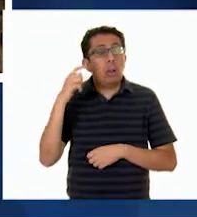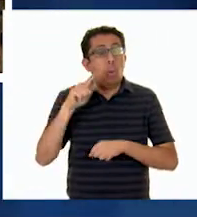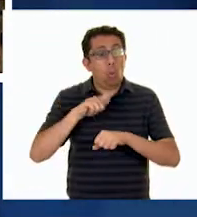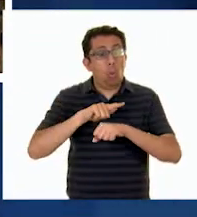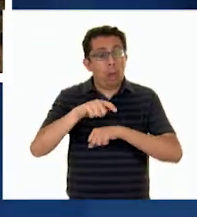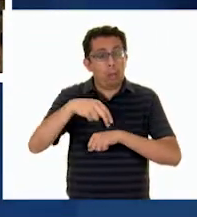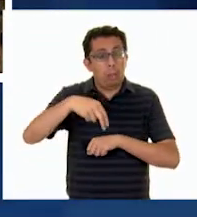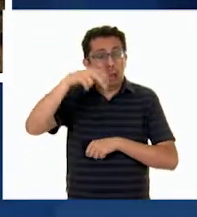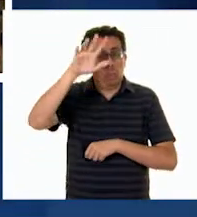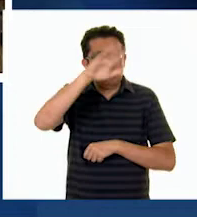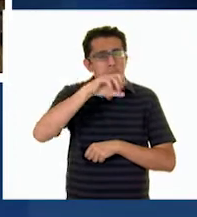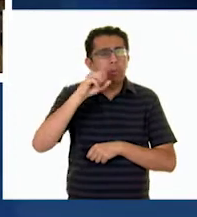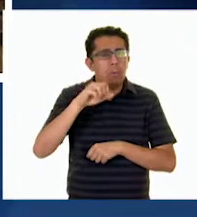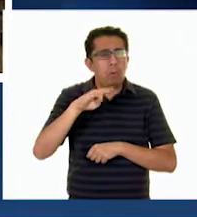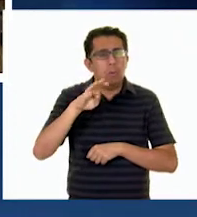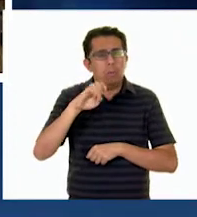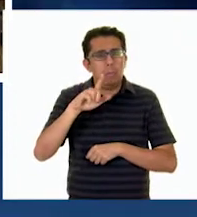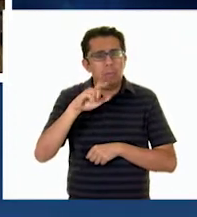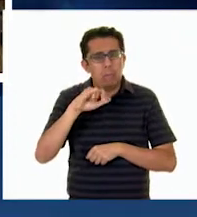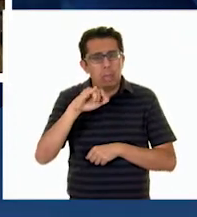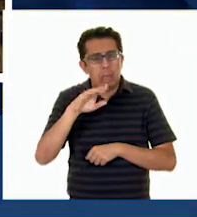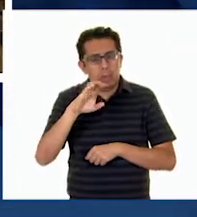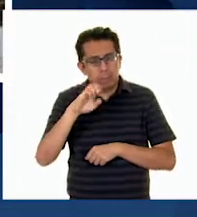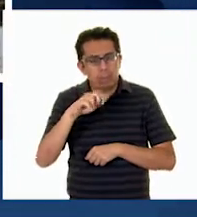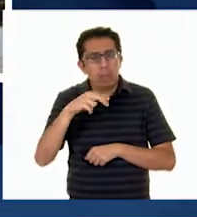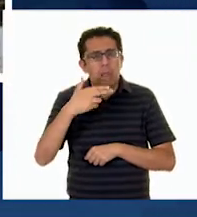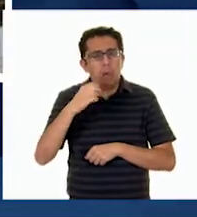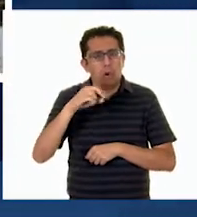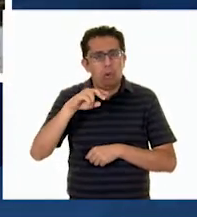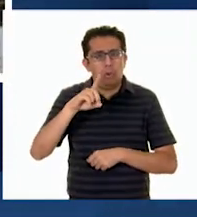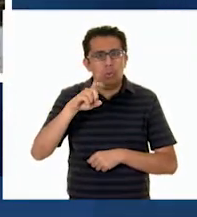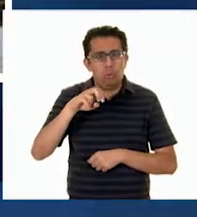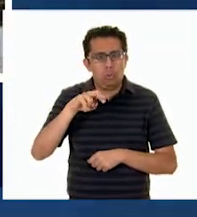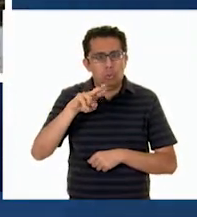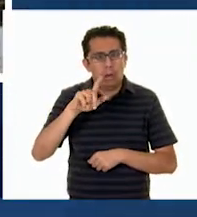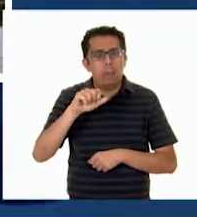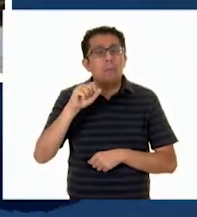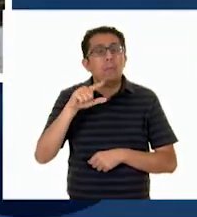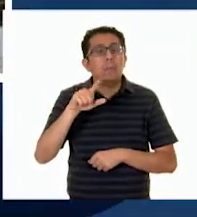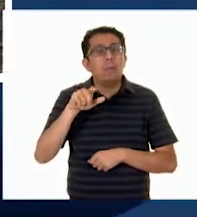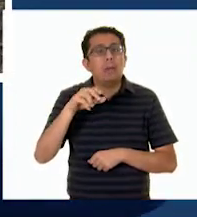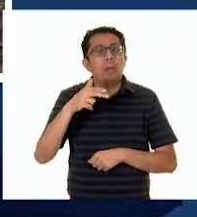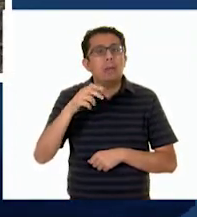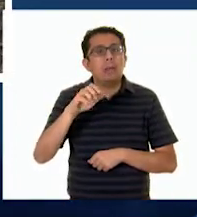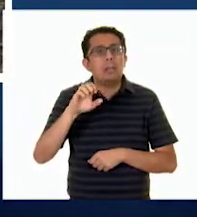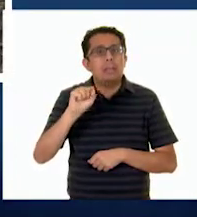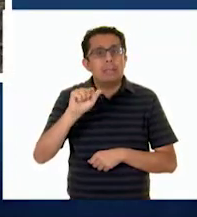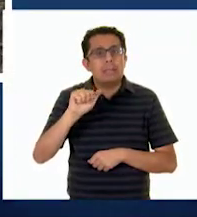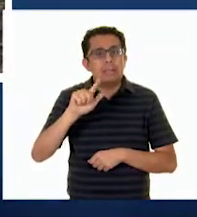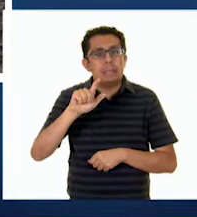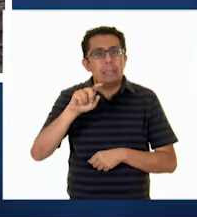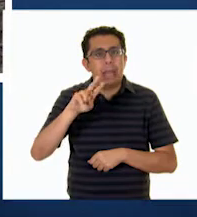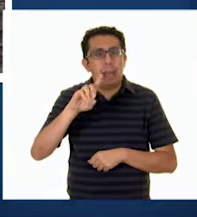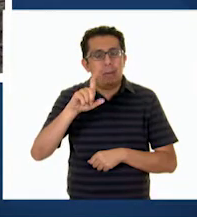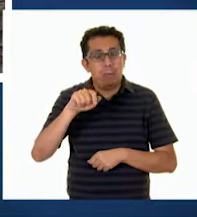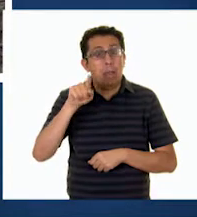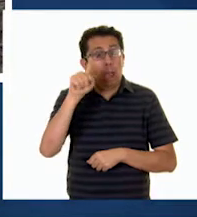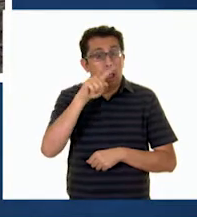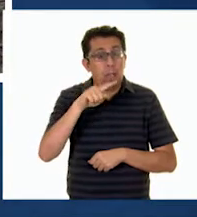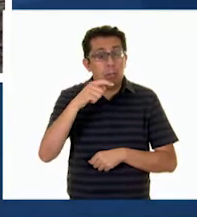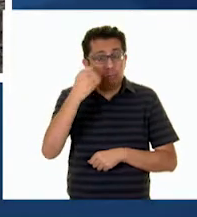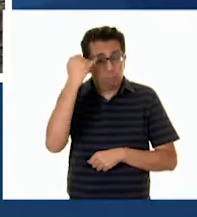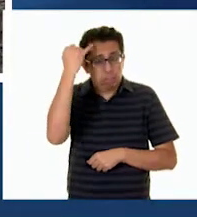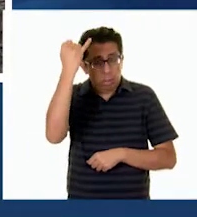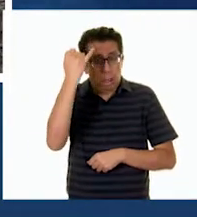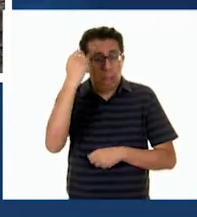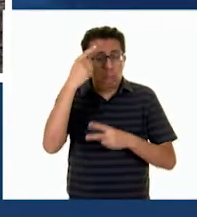Y un poco en países como Belice Honduras y El Salvador Los mayas tuvieron grandes avances En las matemáticas La escritura La